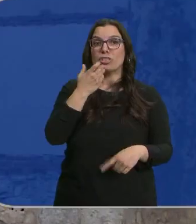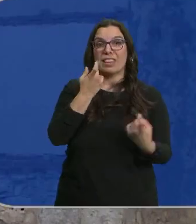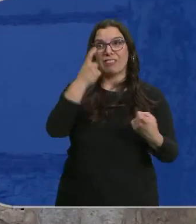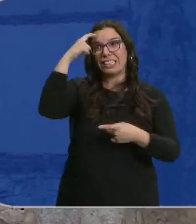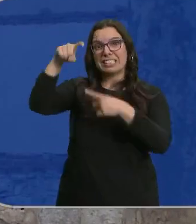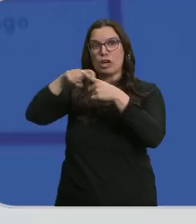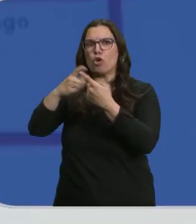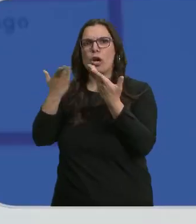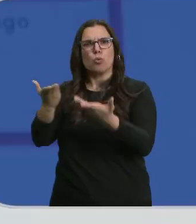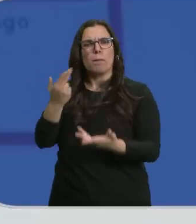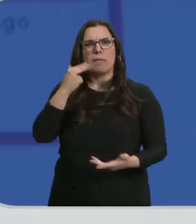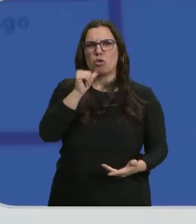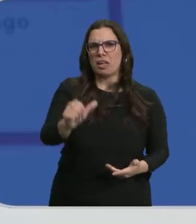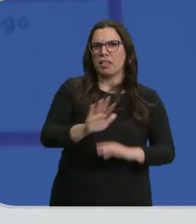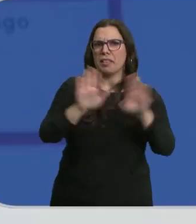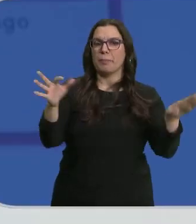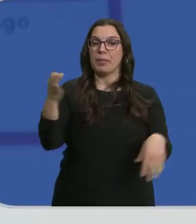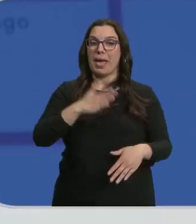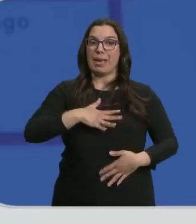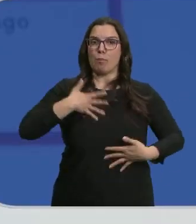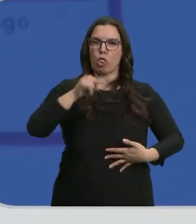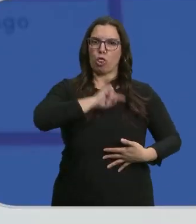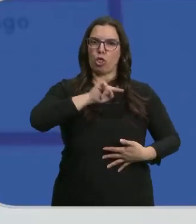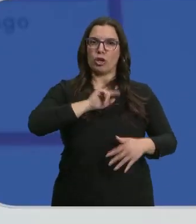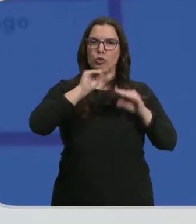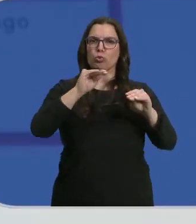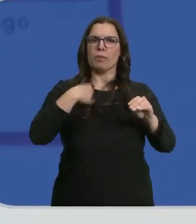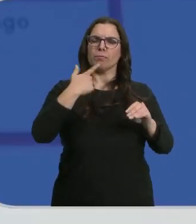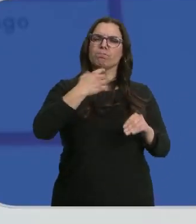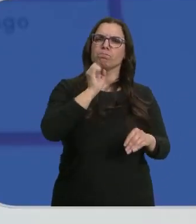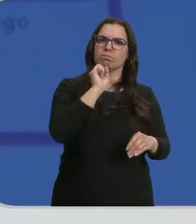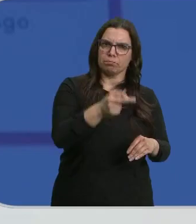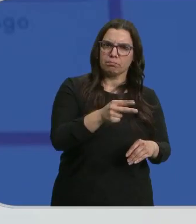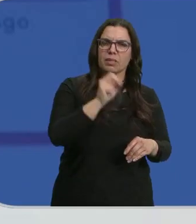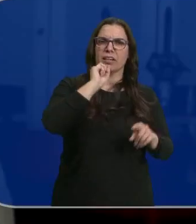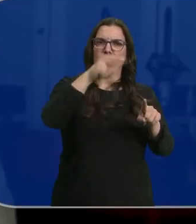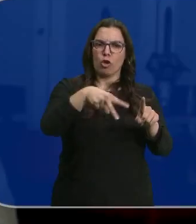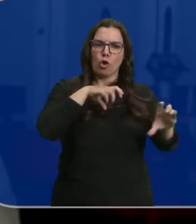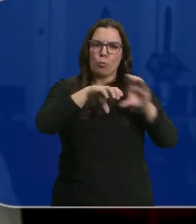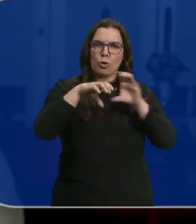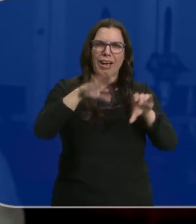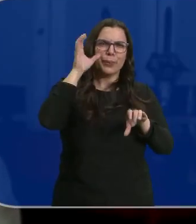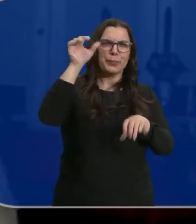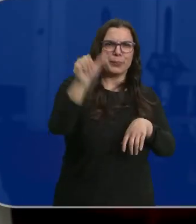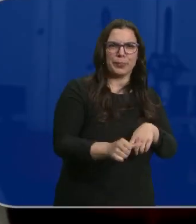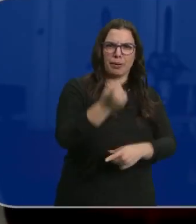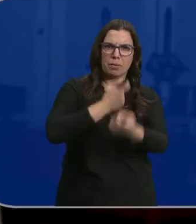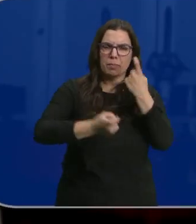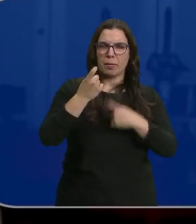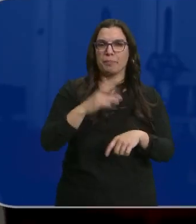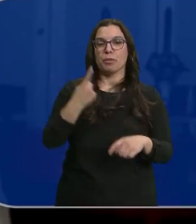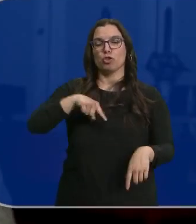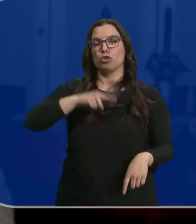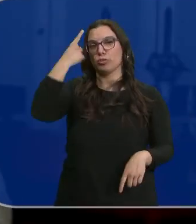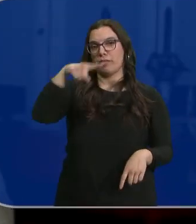ayuda psicológica. Hay que validar sus emociones, hay que escucharlas, hay que comunicarse. Creo que tenemos y sabemos cuáles son